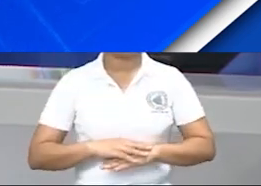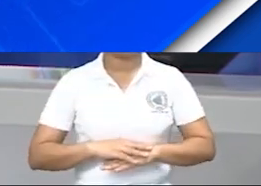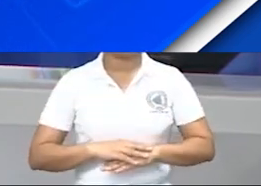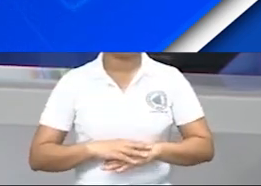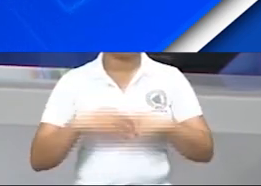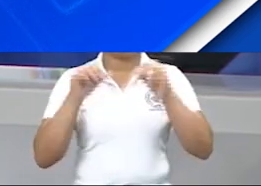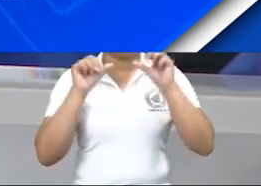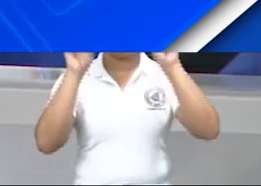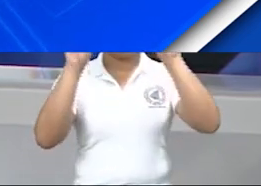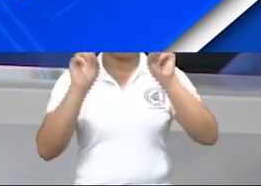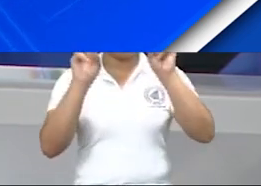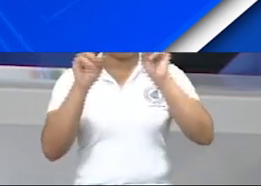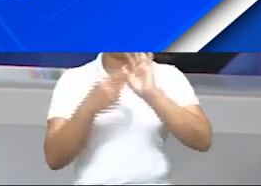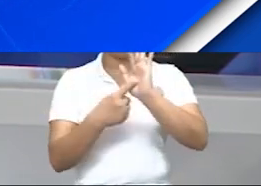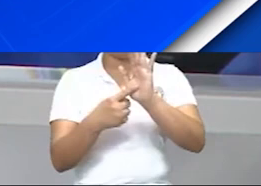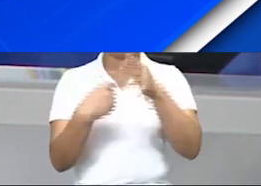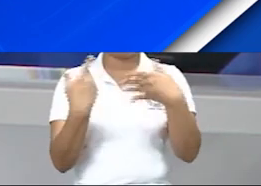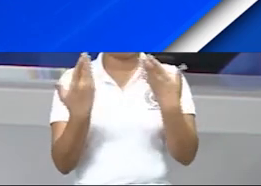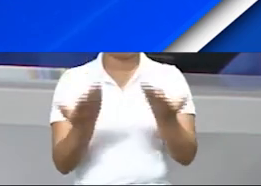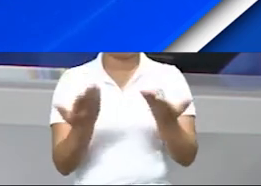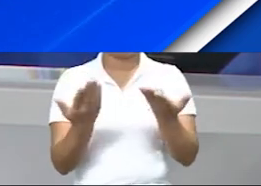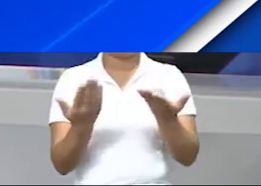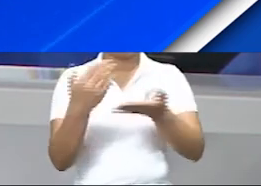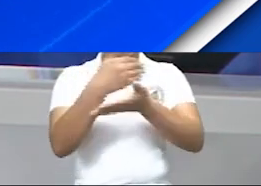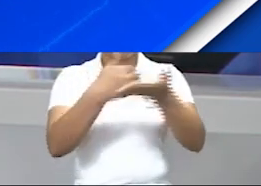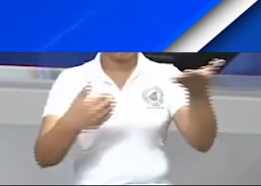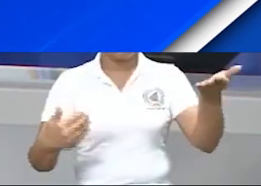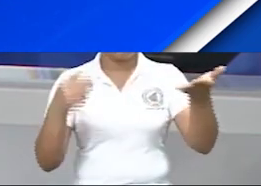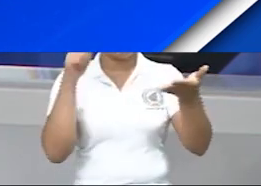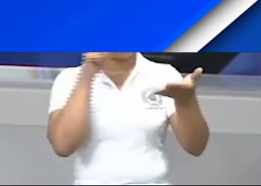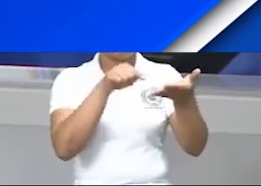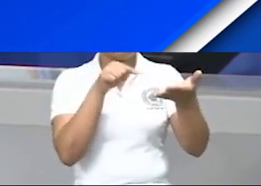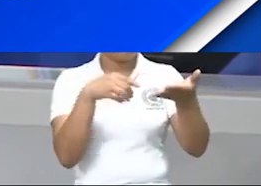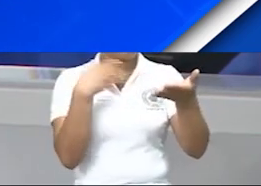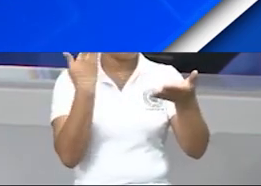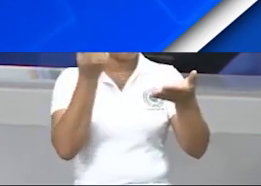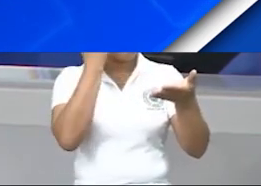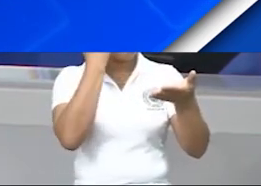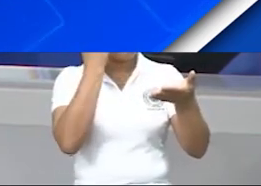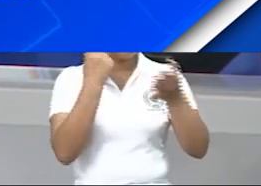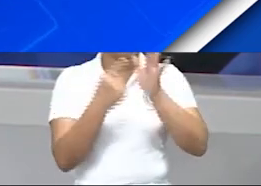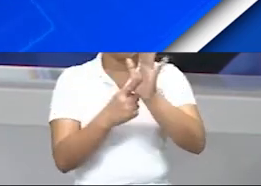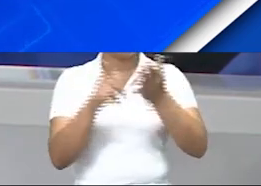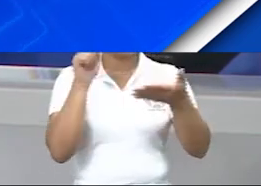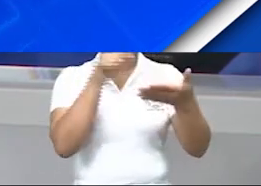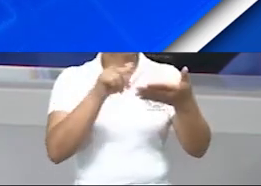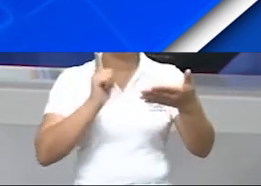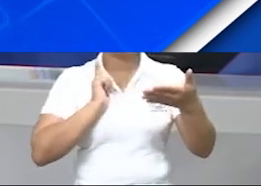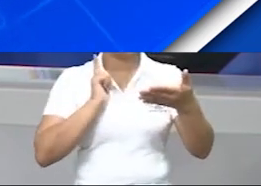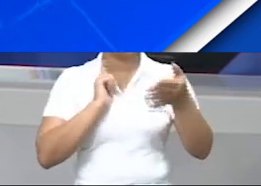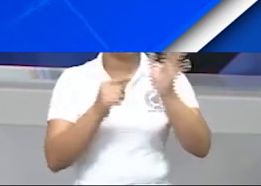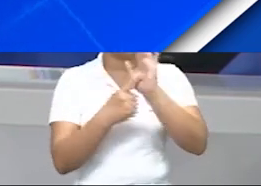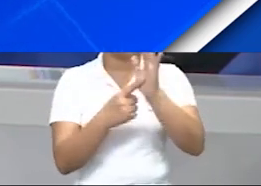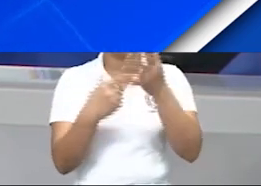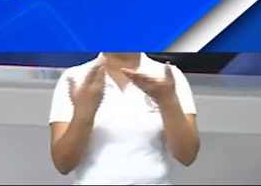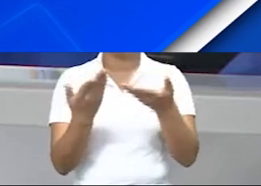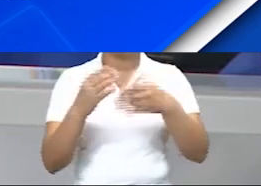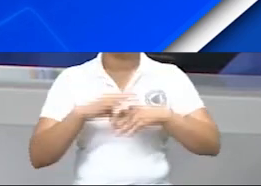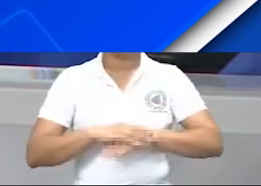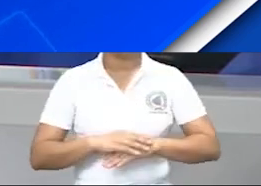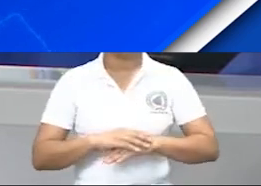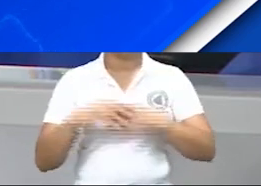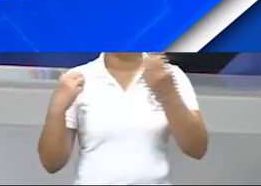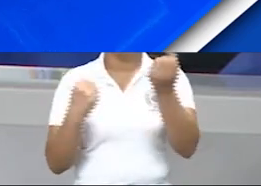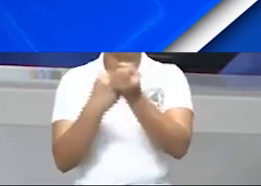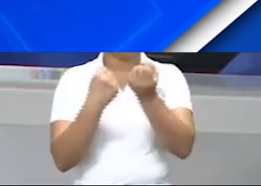Contenido Este memorándum de entendimiento contiene disposiciones para